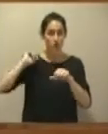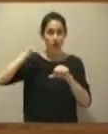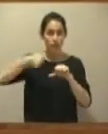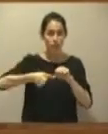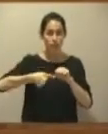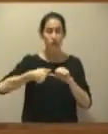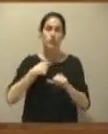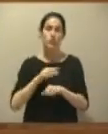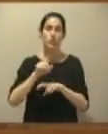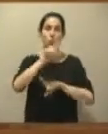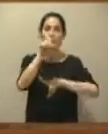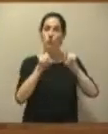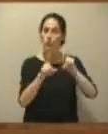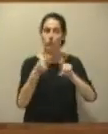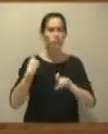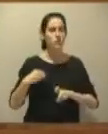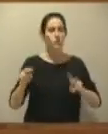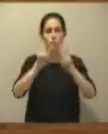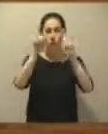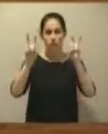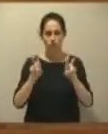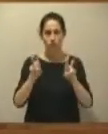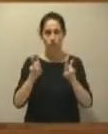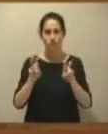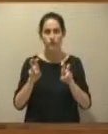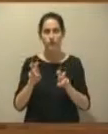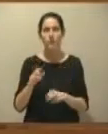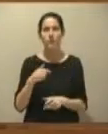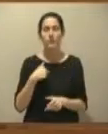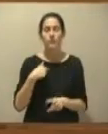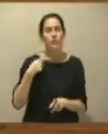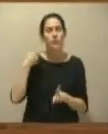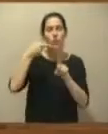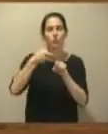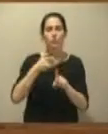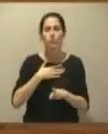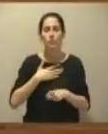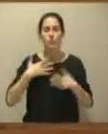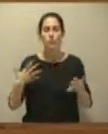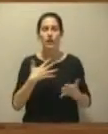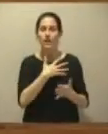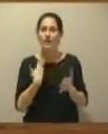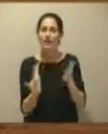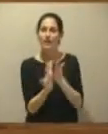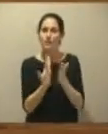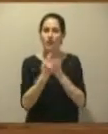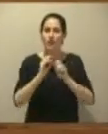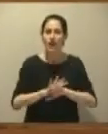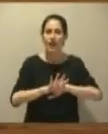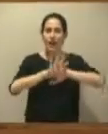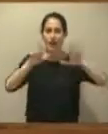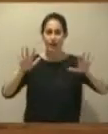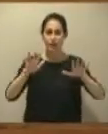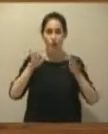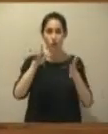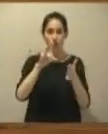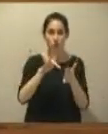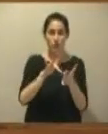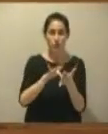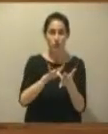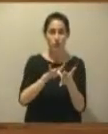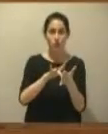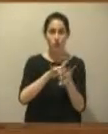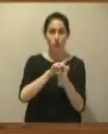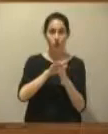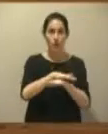vuelvo a interpelarla sobre este mismo asunto con la intención de aclarar cuáles han sido las actuaciones, las actividades